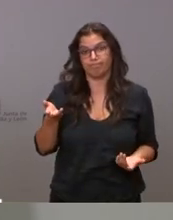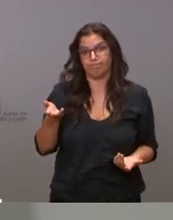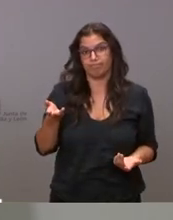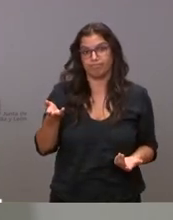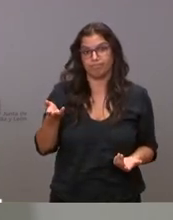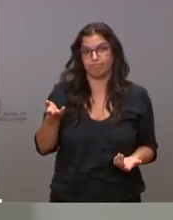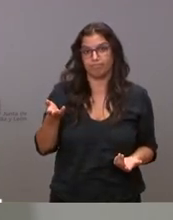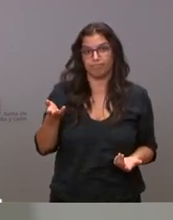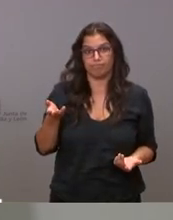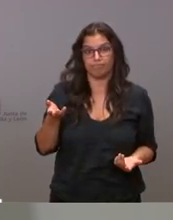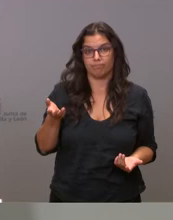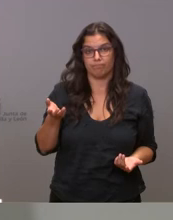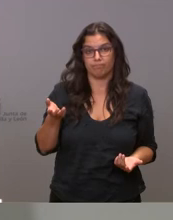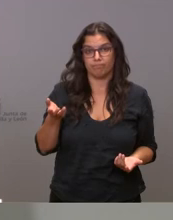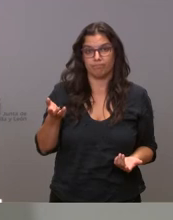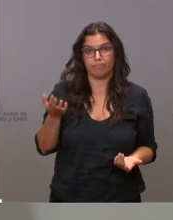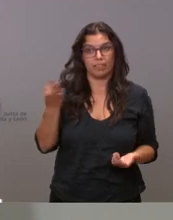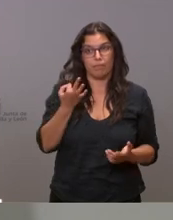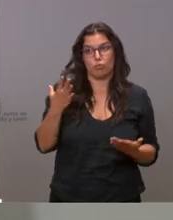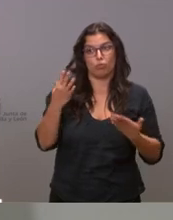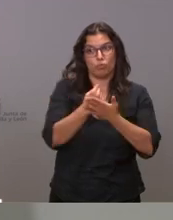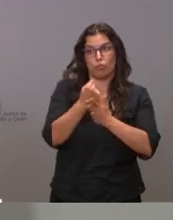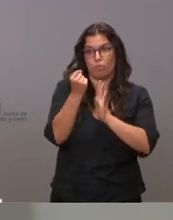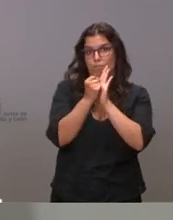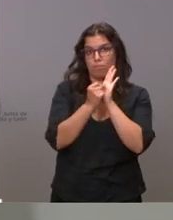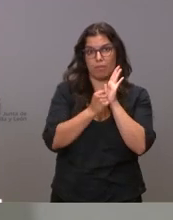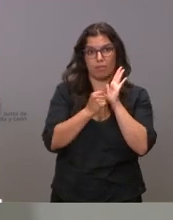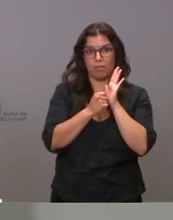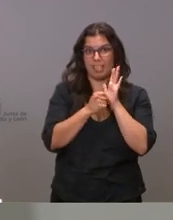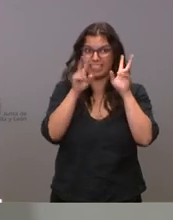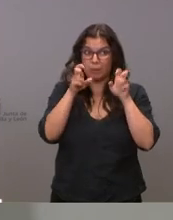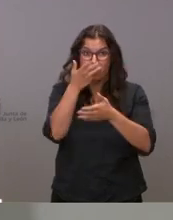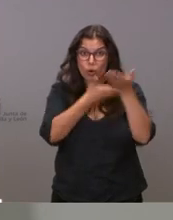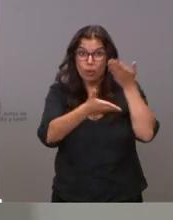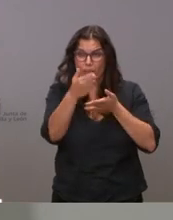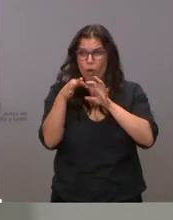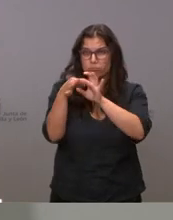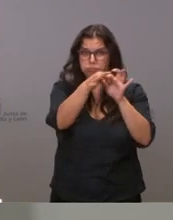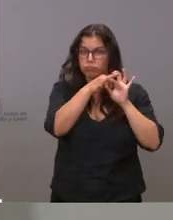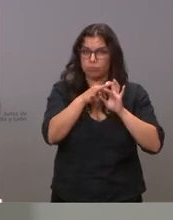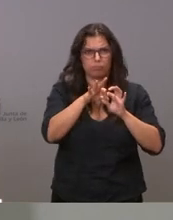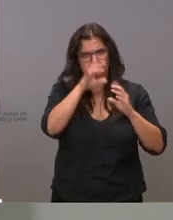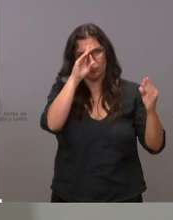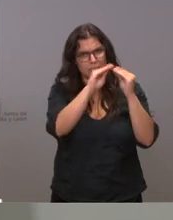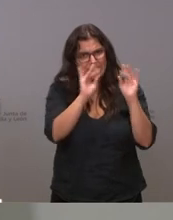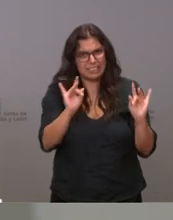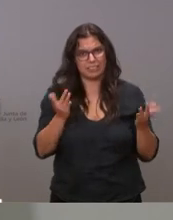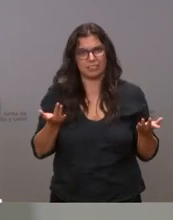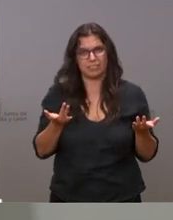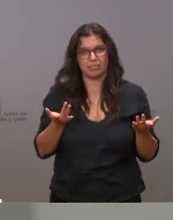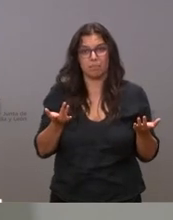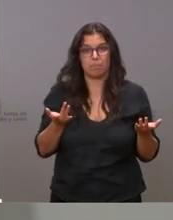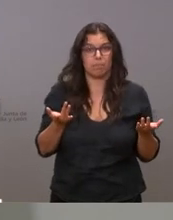todos tenemos que tomar medidas y yo en lo de la colaboración estoy muy de acuerdo pero pero